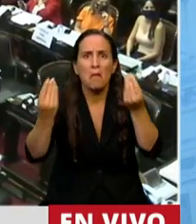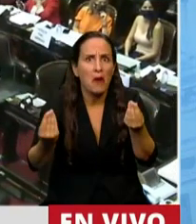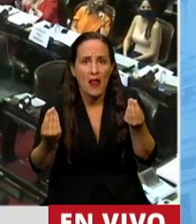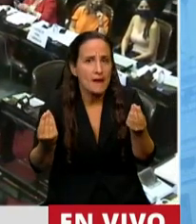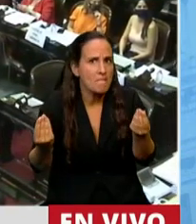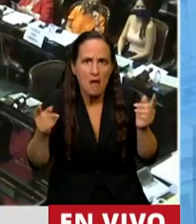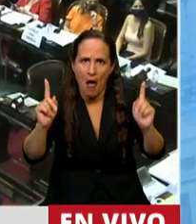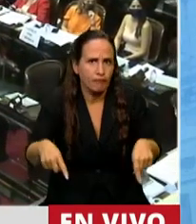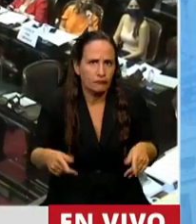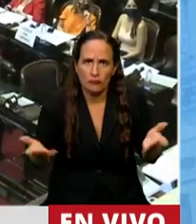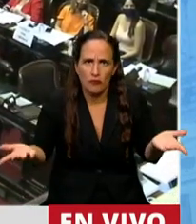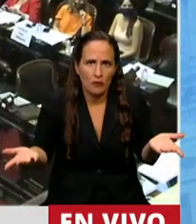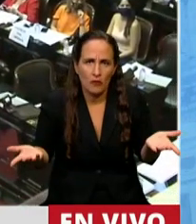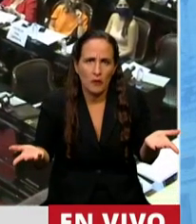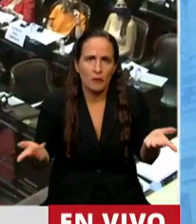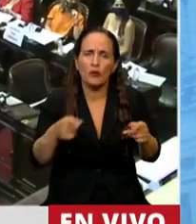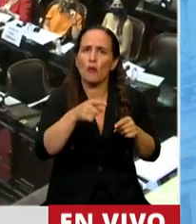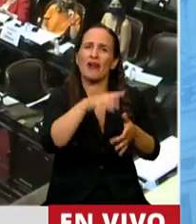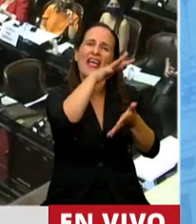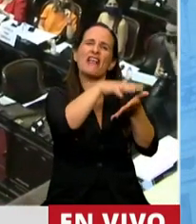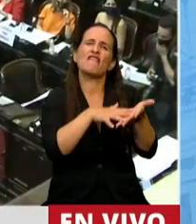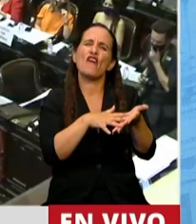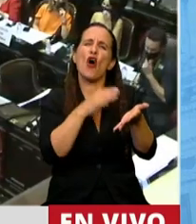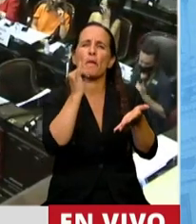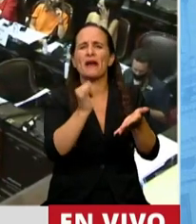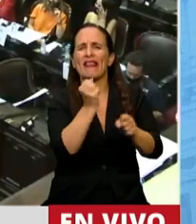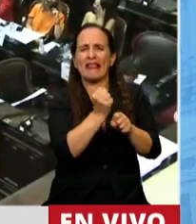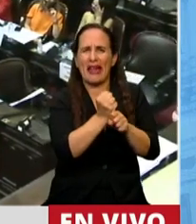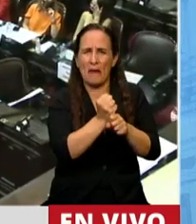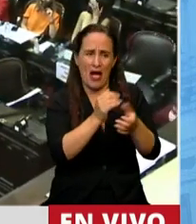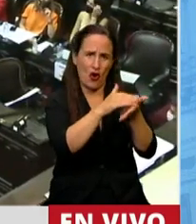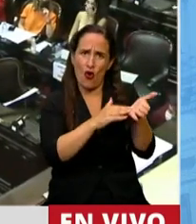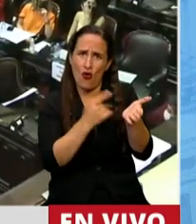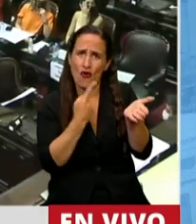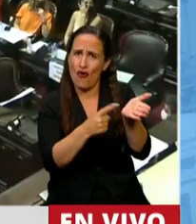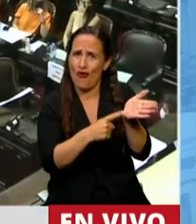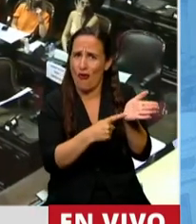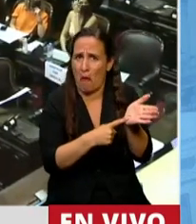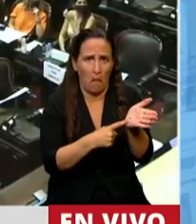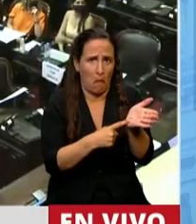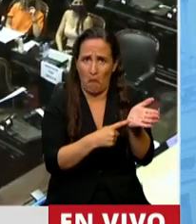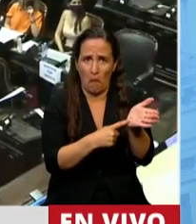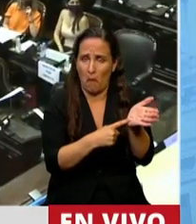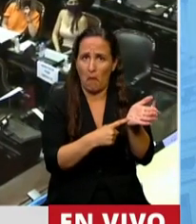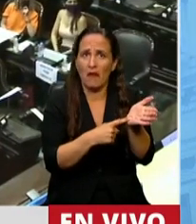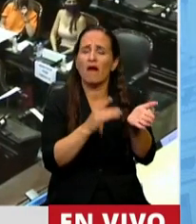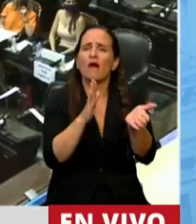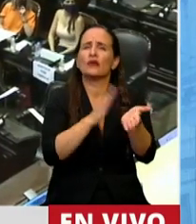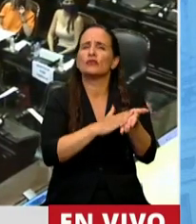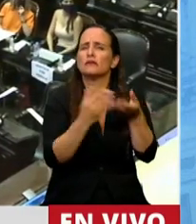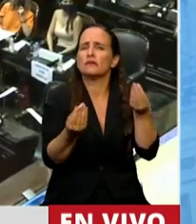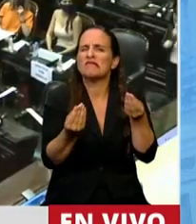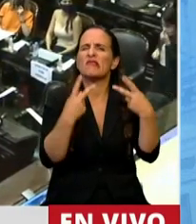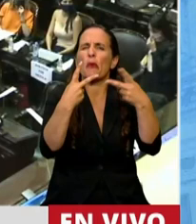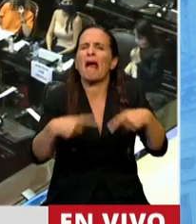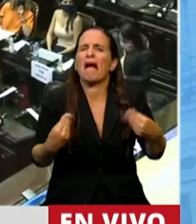esos informes de gestión bastante grotescos que presentan no aparece ninguna consideración respecto de